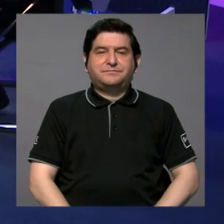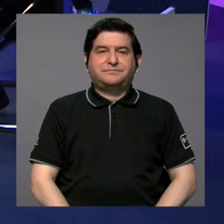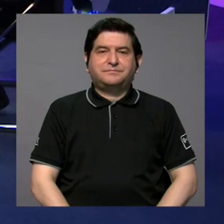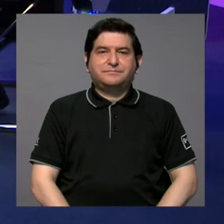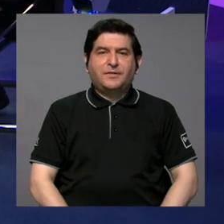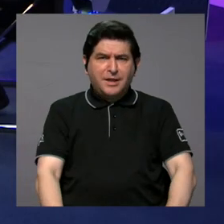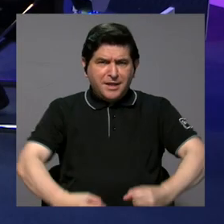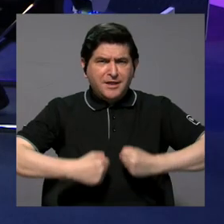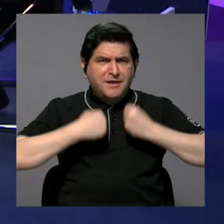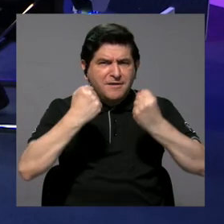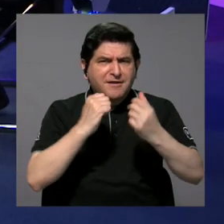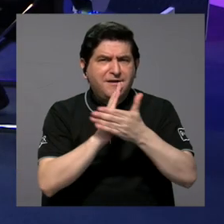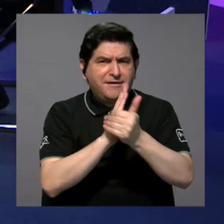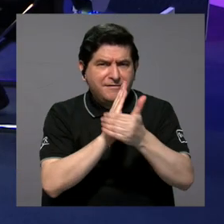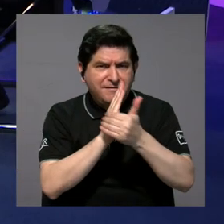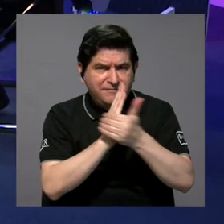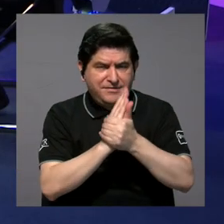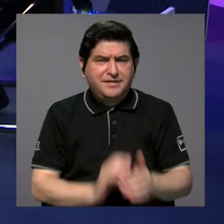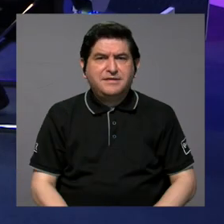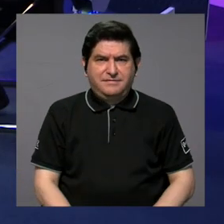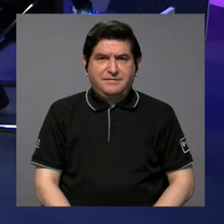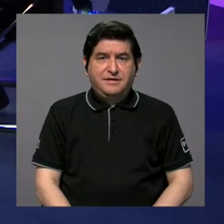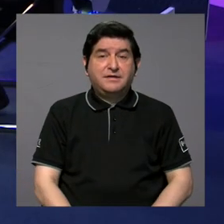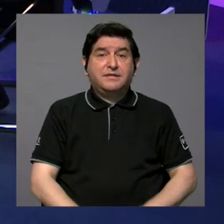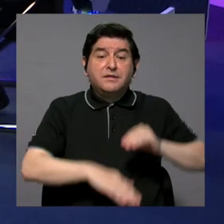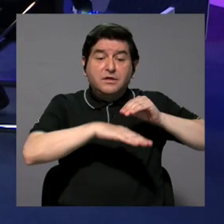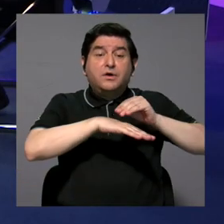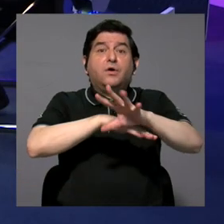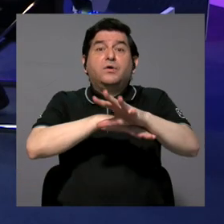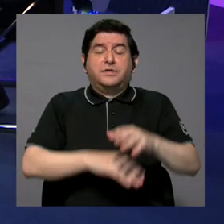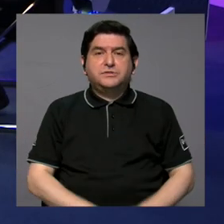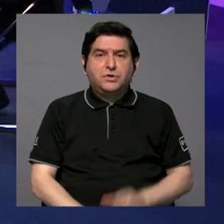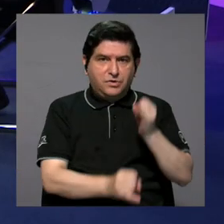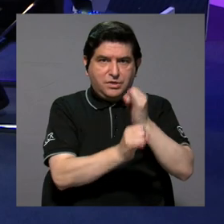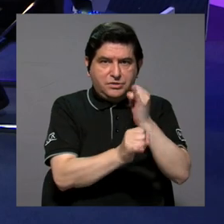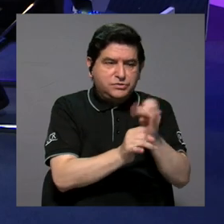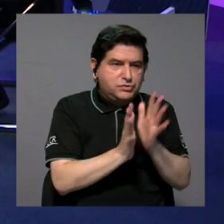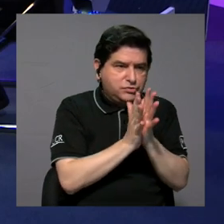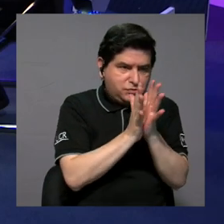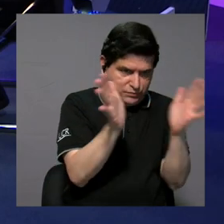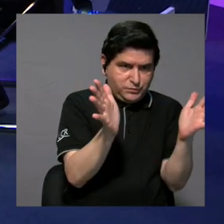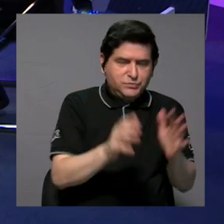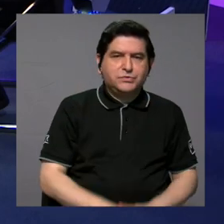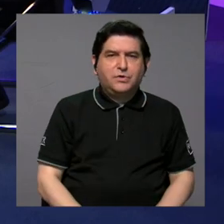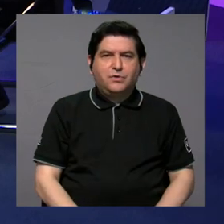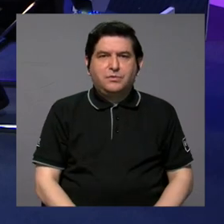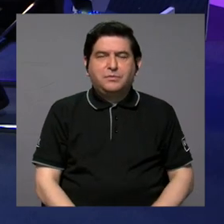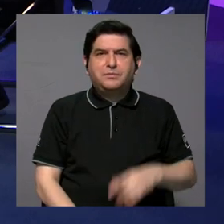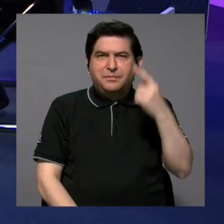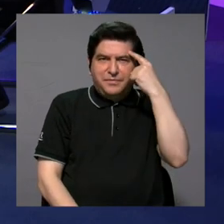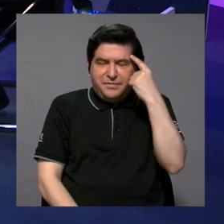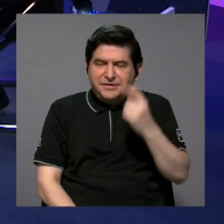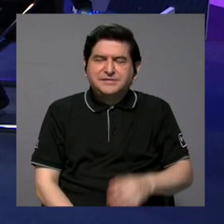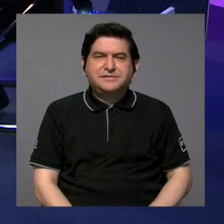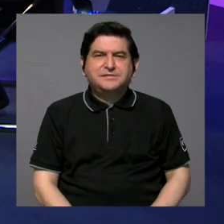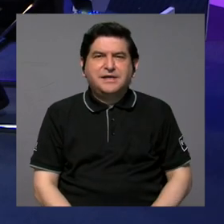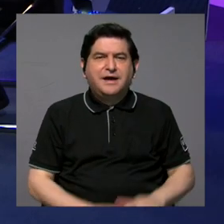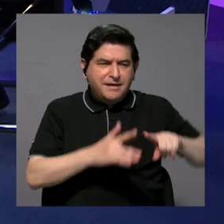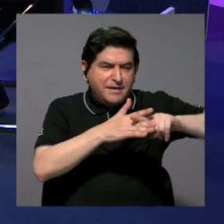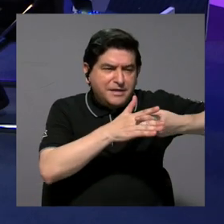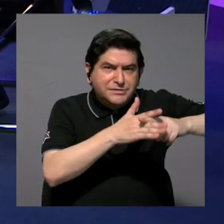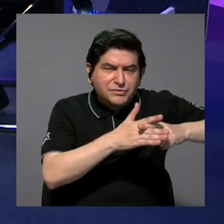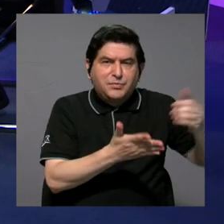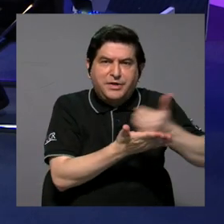Y el fortalecimiento de capacidades que está orientado tanto a instituciones públicas, ¿verdad? En la perspectiva de poder generar los